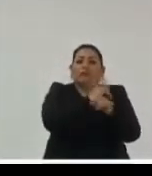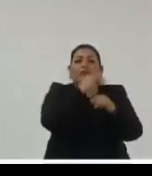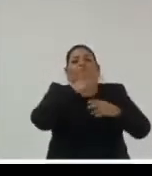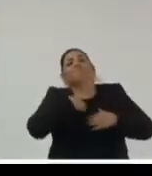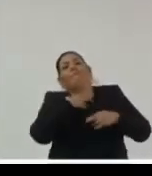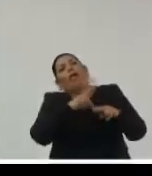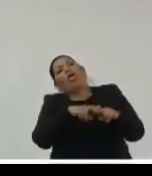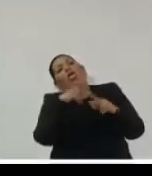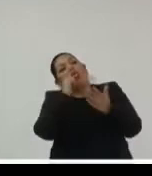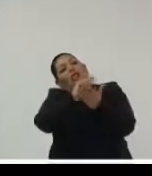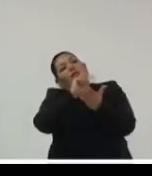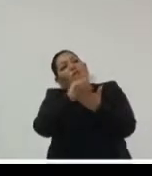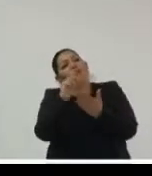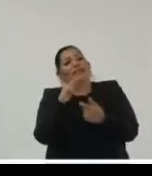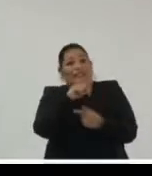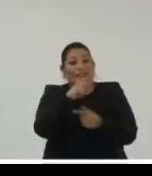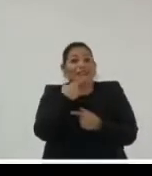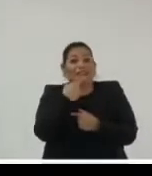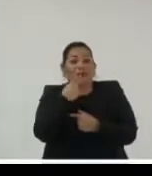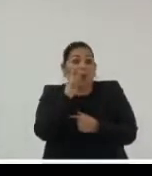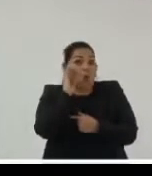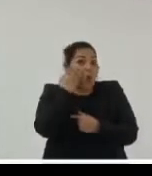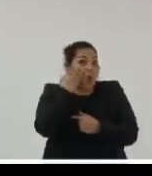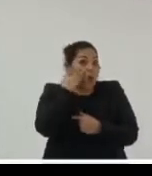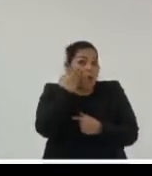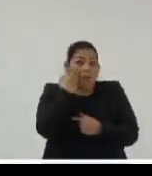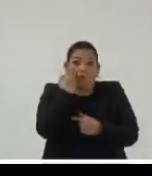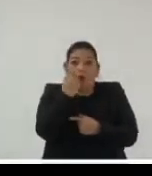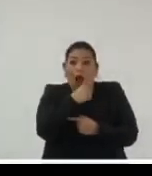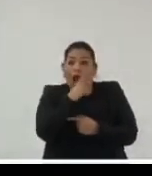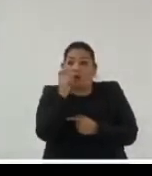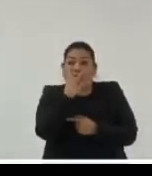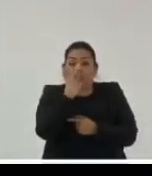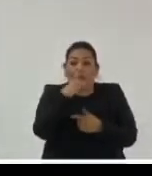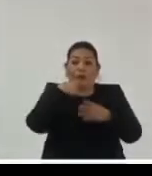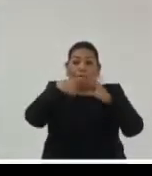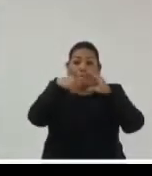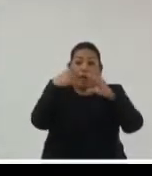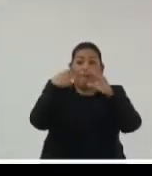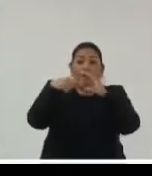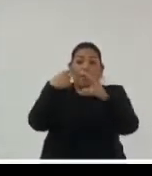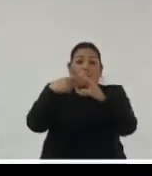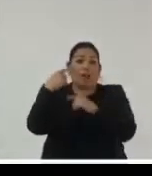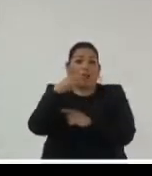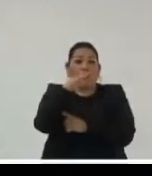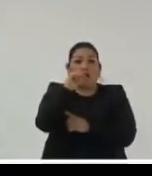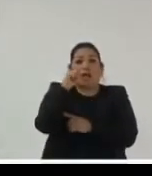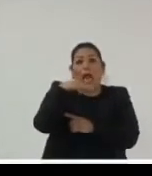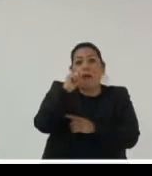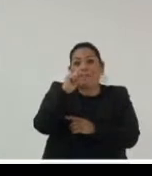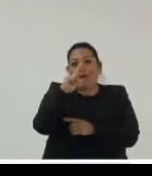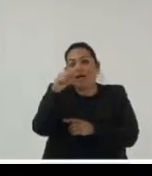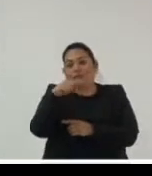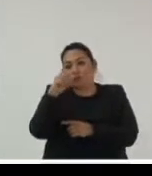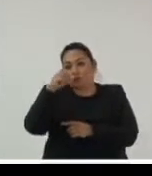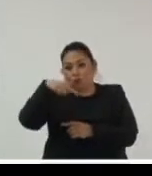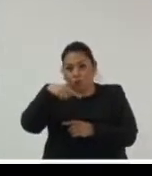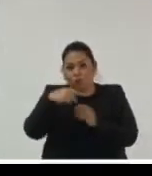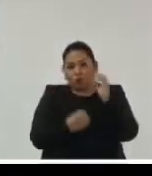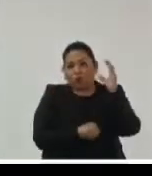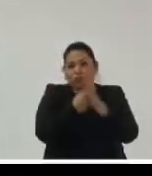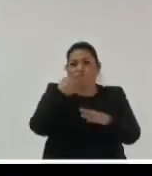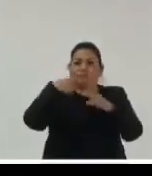los usuarios de facebook intercambian 150 mil mensajes cada minuto amazon envía casi 7 mil nuevos